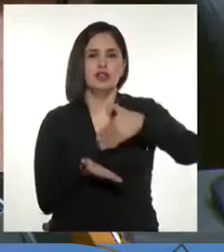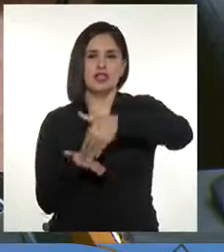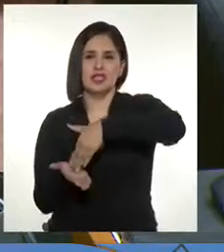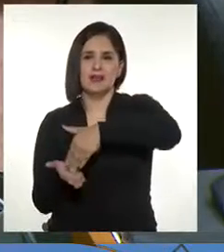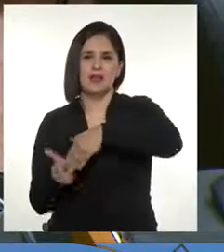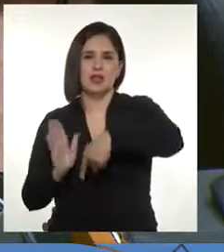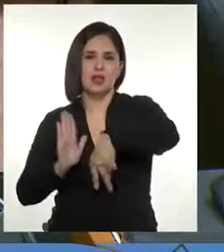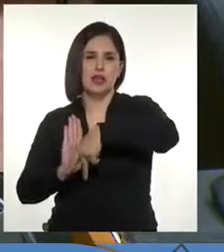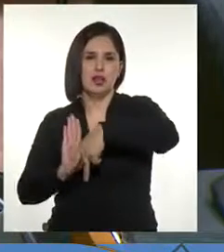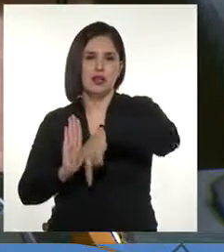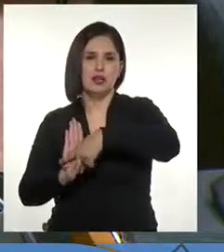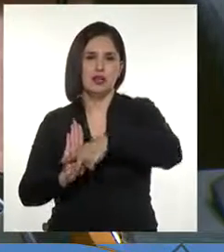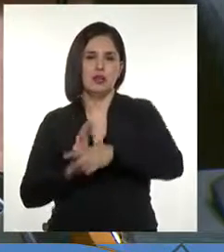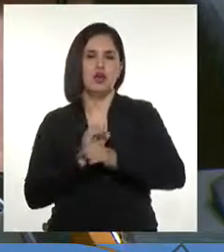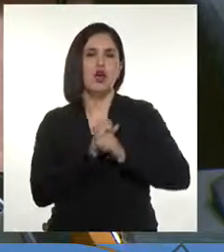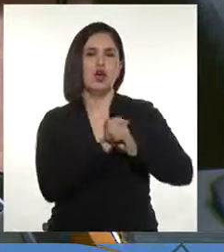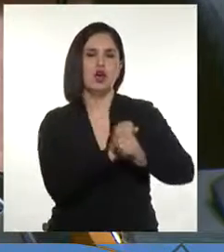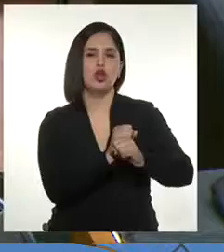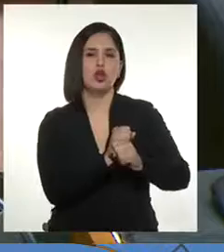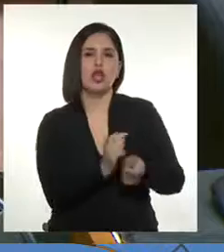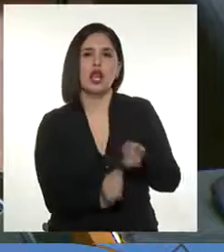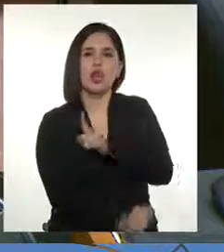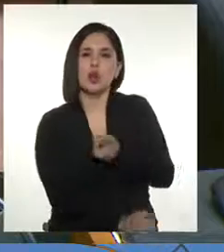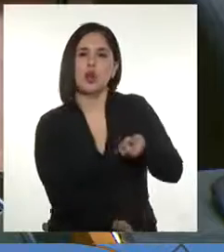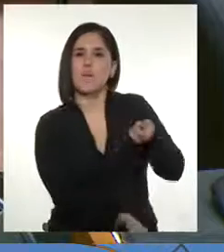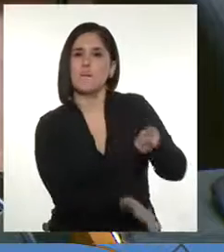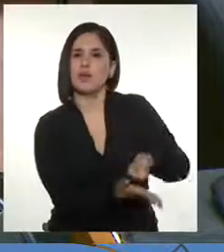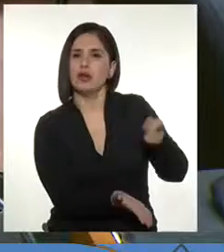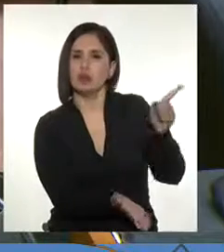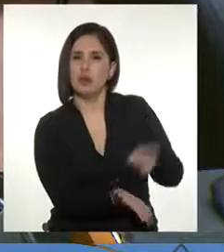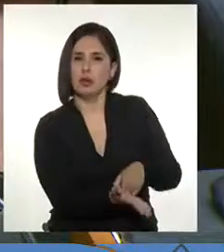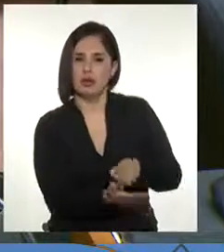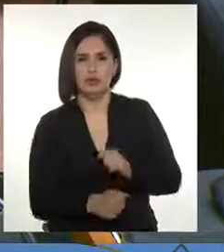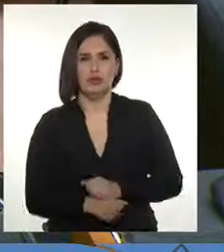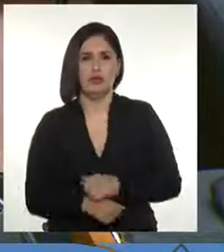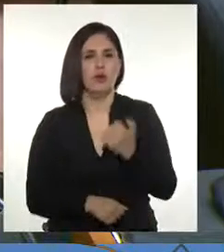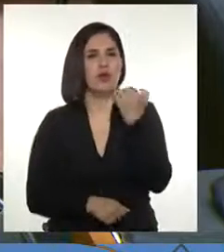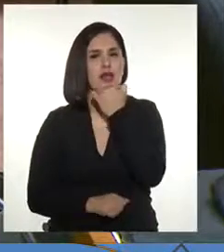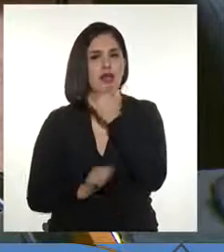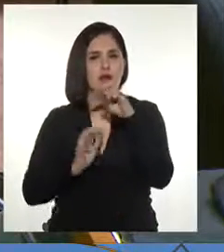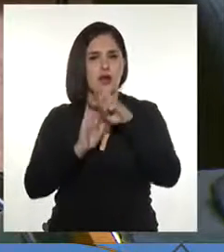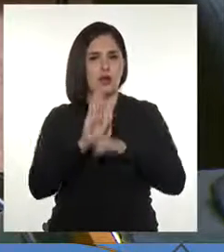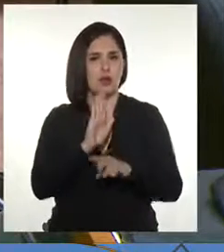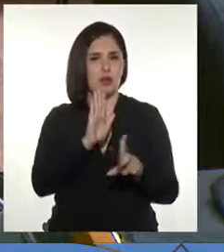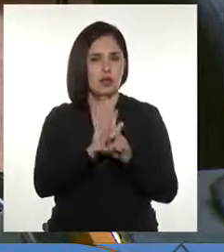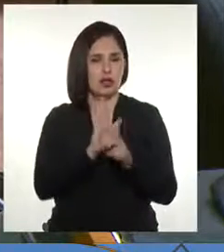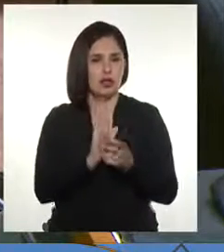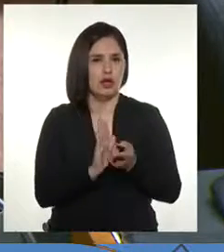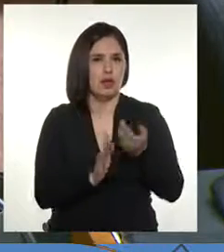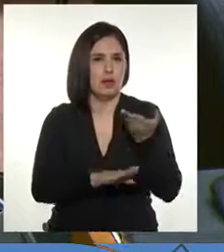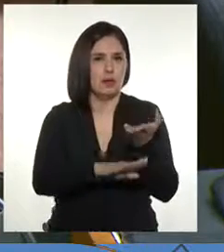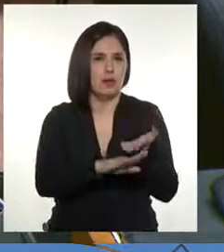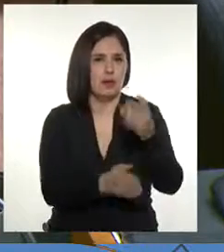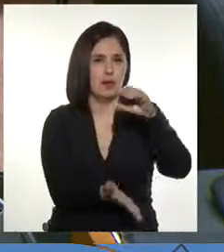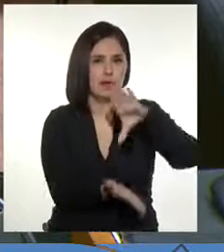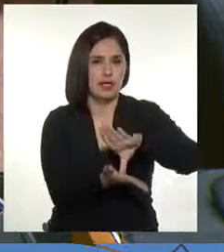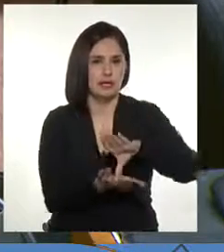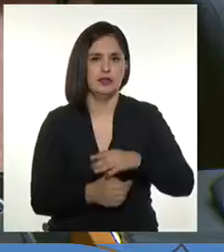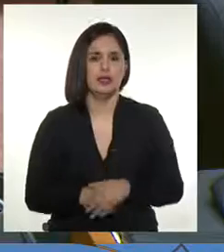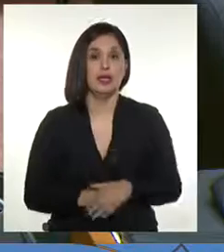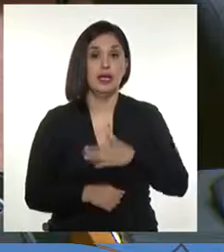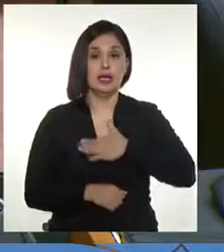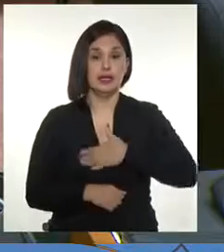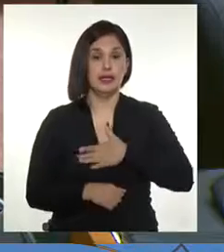las normas anti-ilusión. Era un mal proyecto para el país y solo se buscaba, con esta